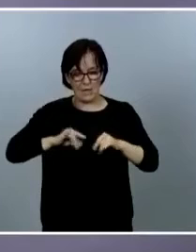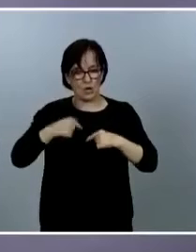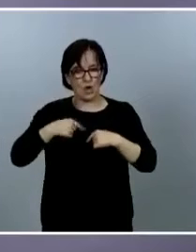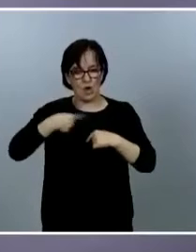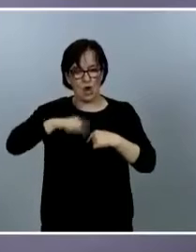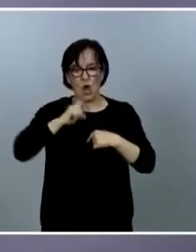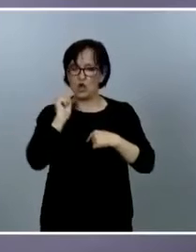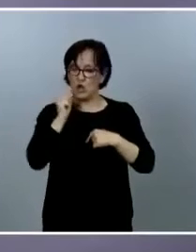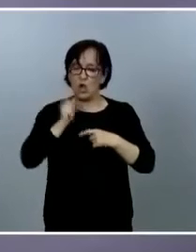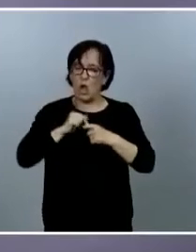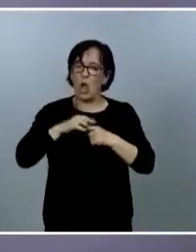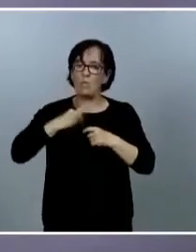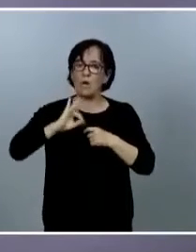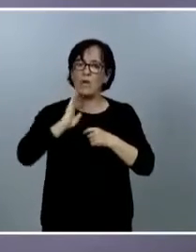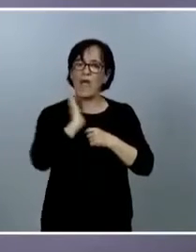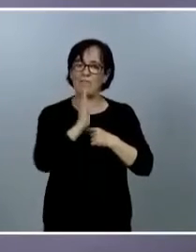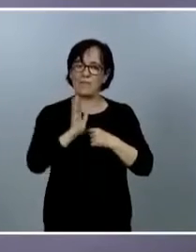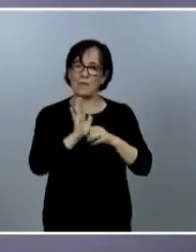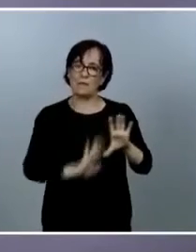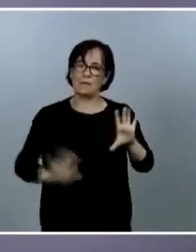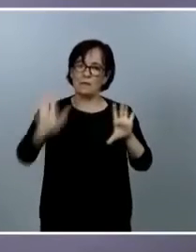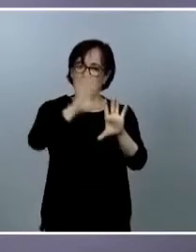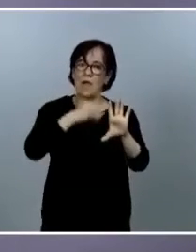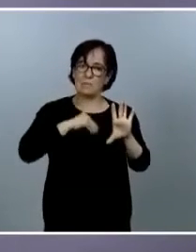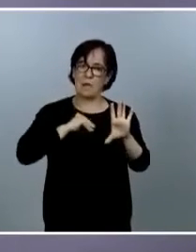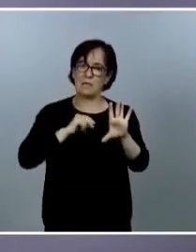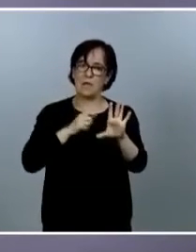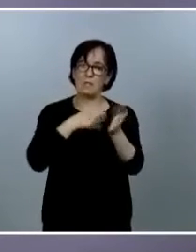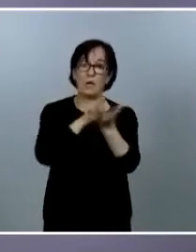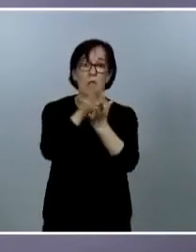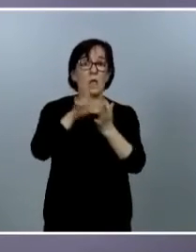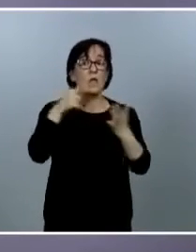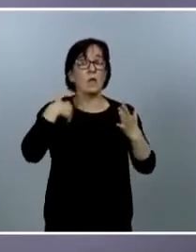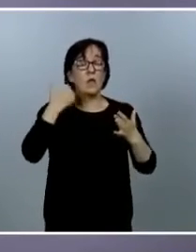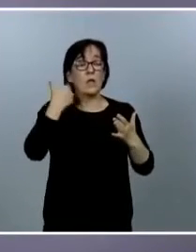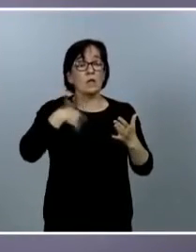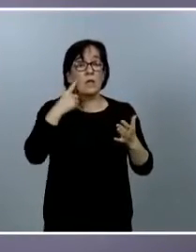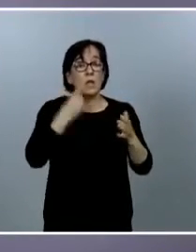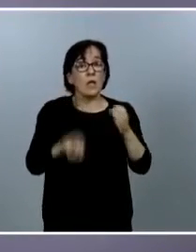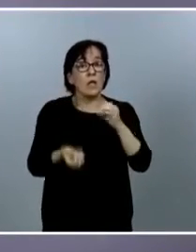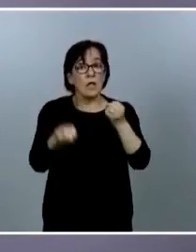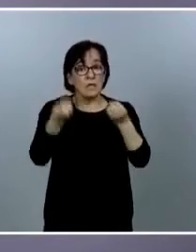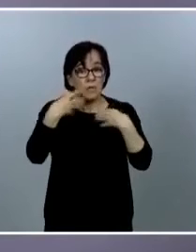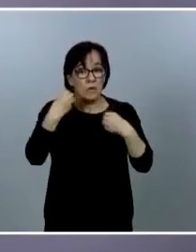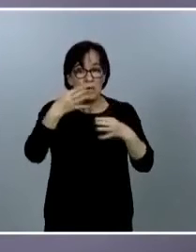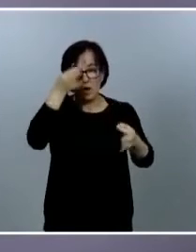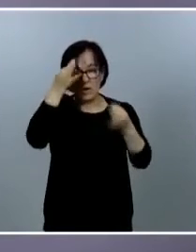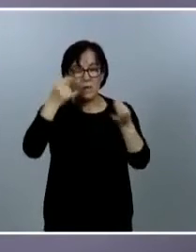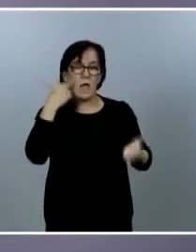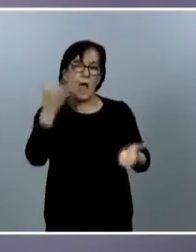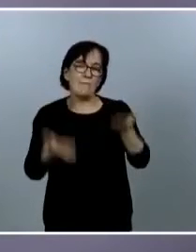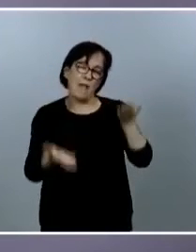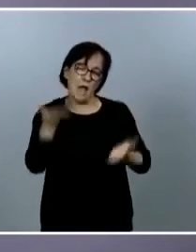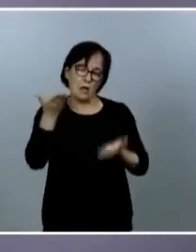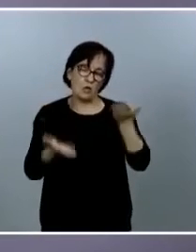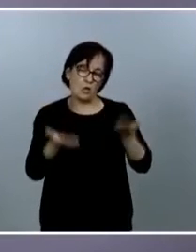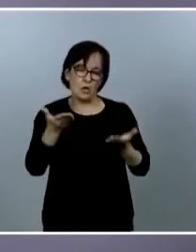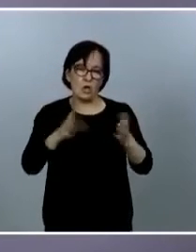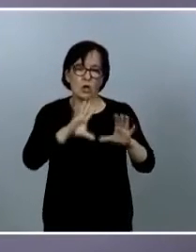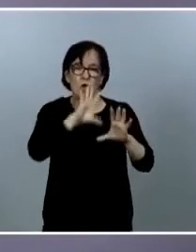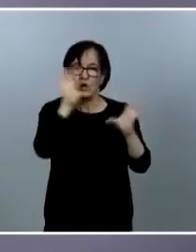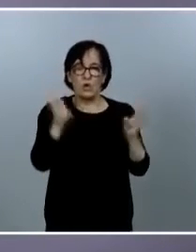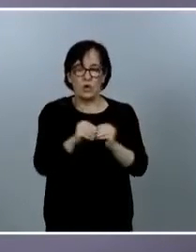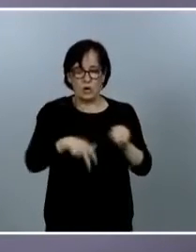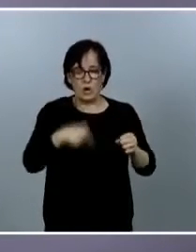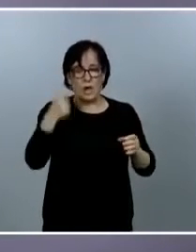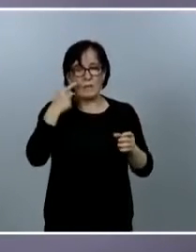afectar al resto de España y bueno cuando se presenten la información y los datos habrá que valorarlos conjuntamente con ellos y tomar las